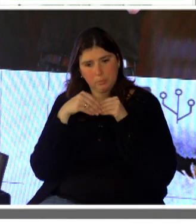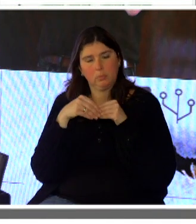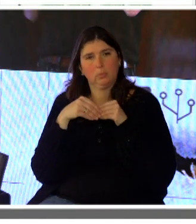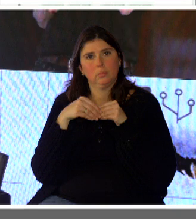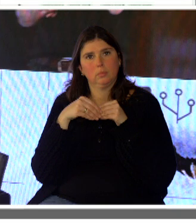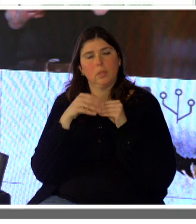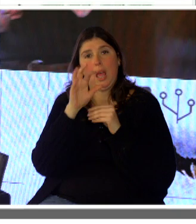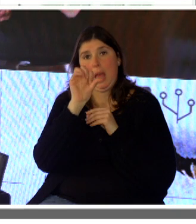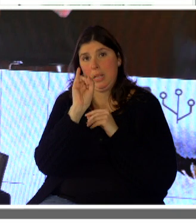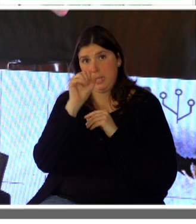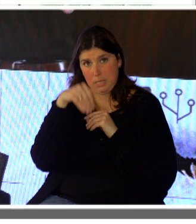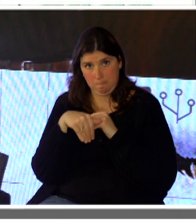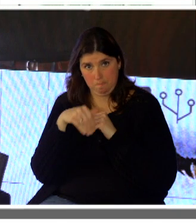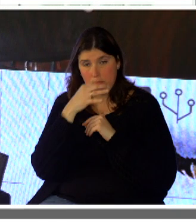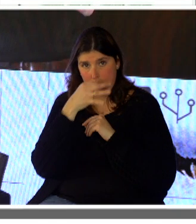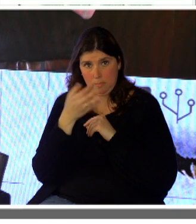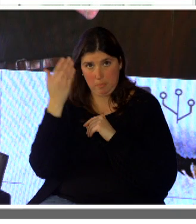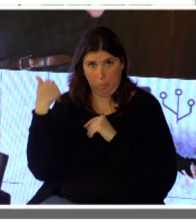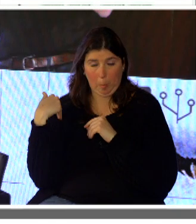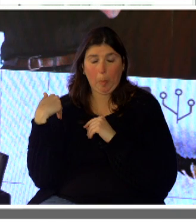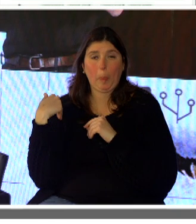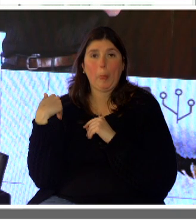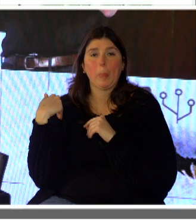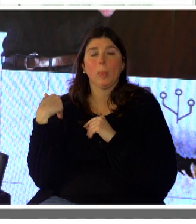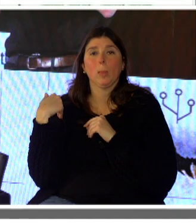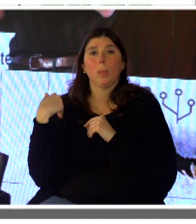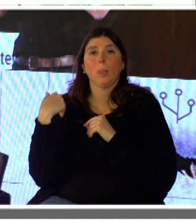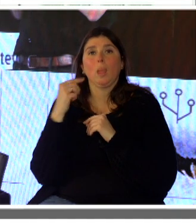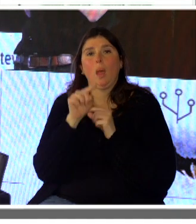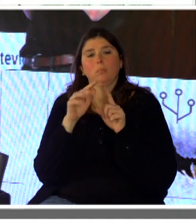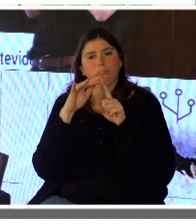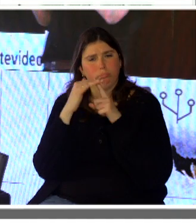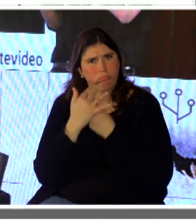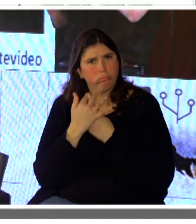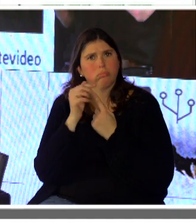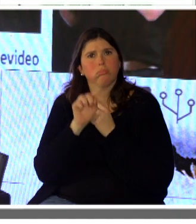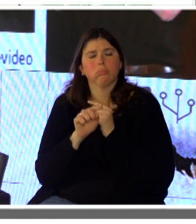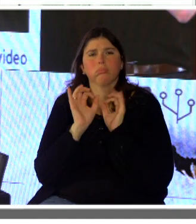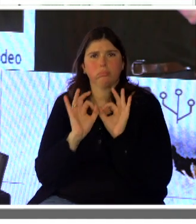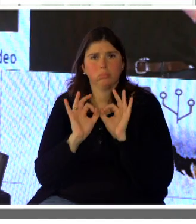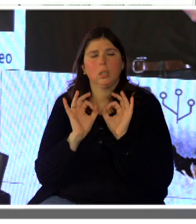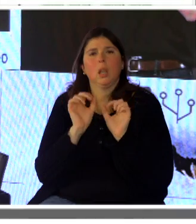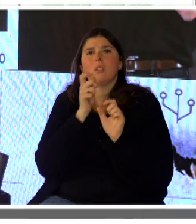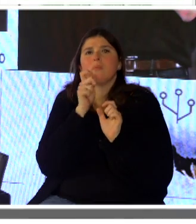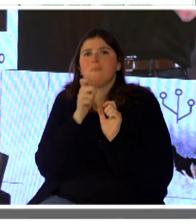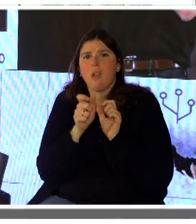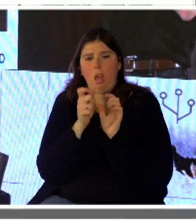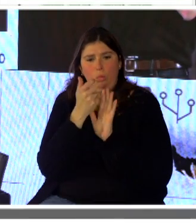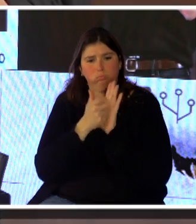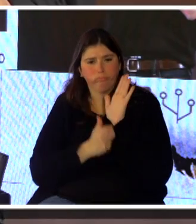Sysmal Data Warehouse y allí se les da contexto, se les da cierta semántica para